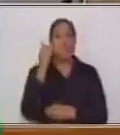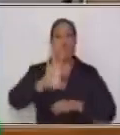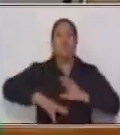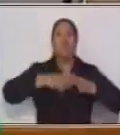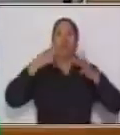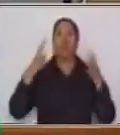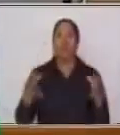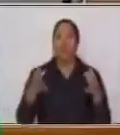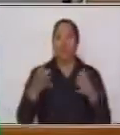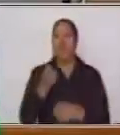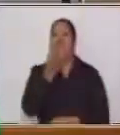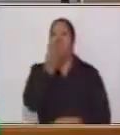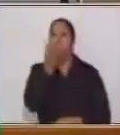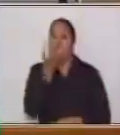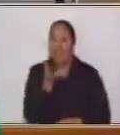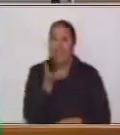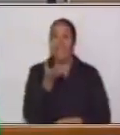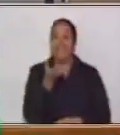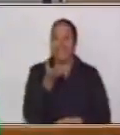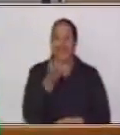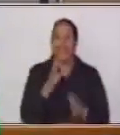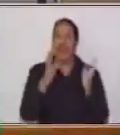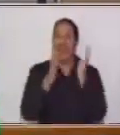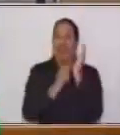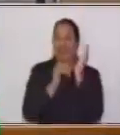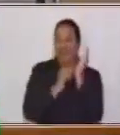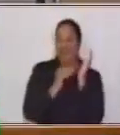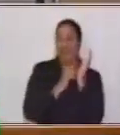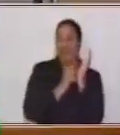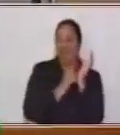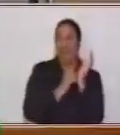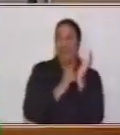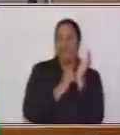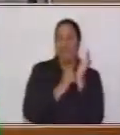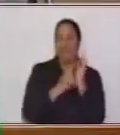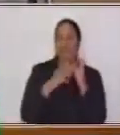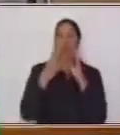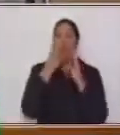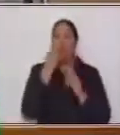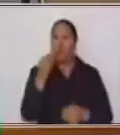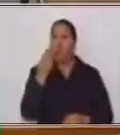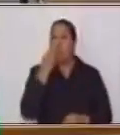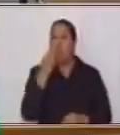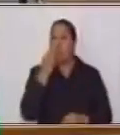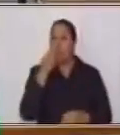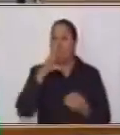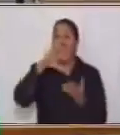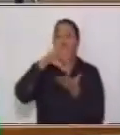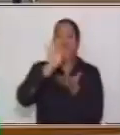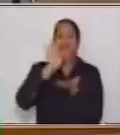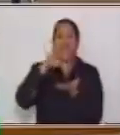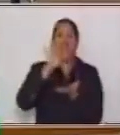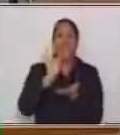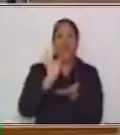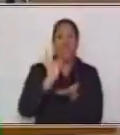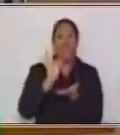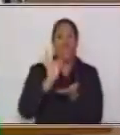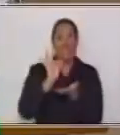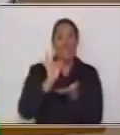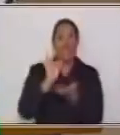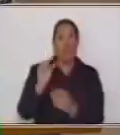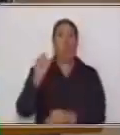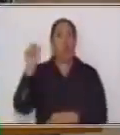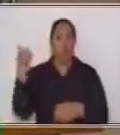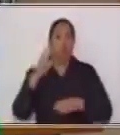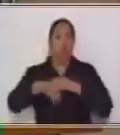manzana, la naranja, los mangos, las peras. Hay otras